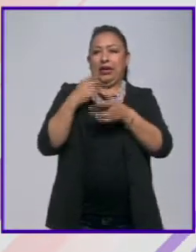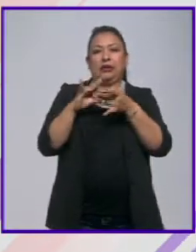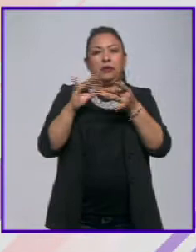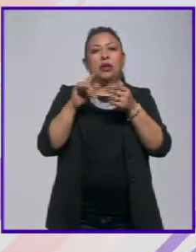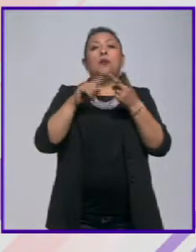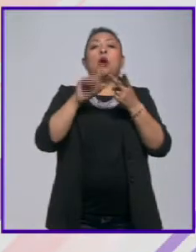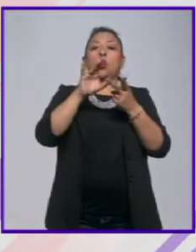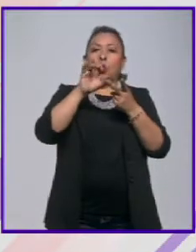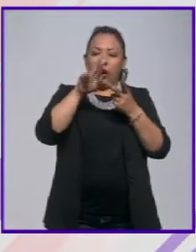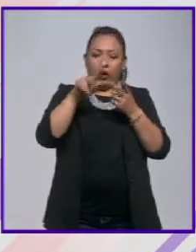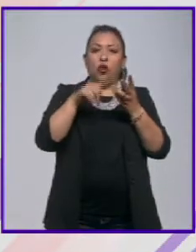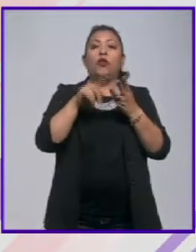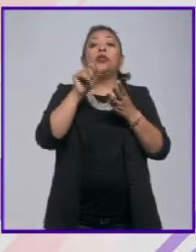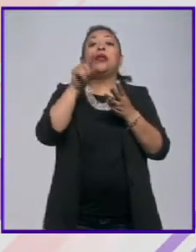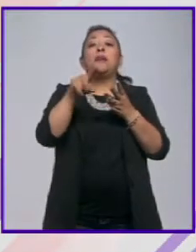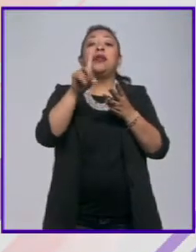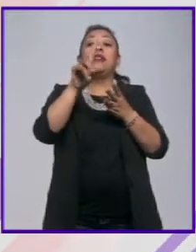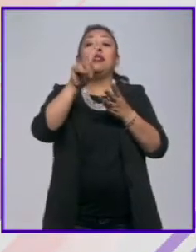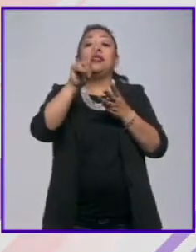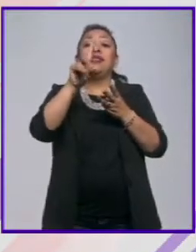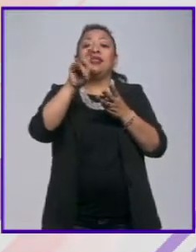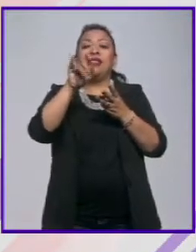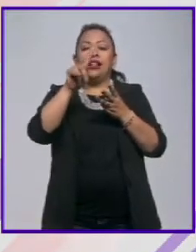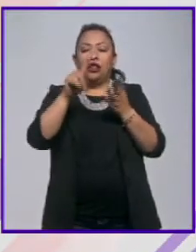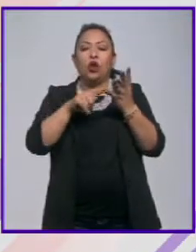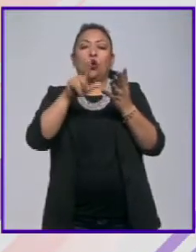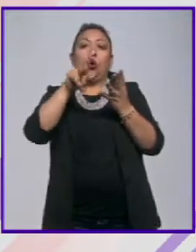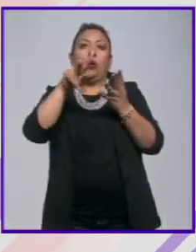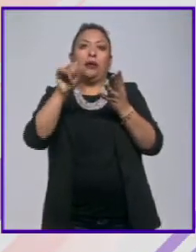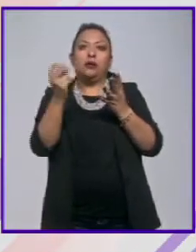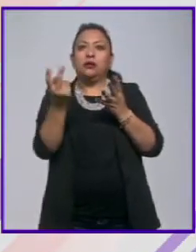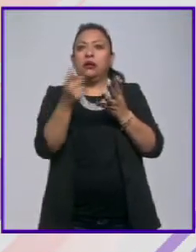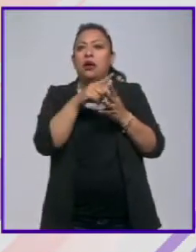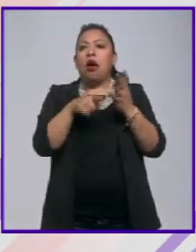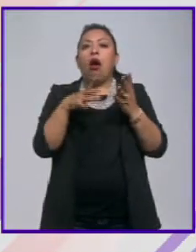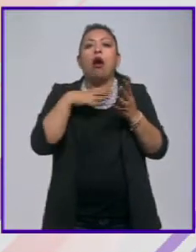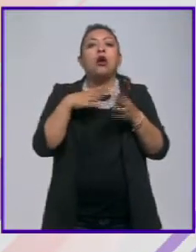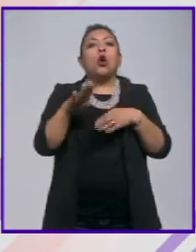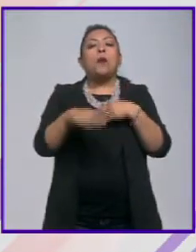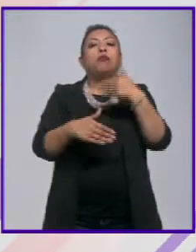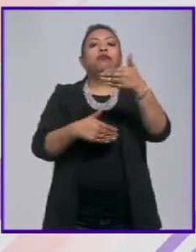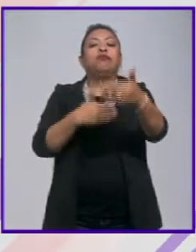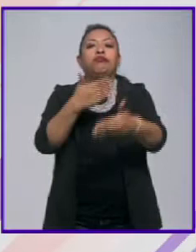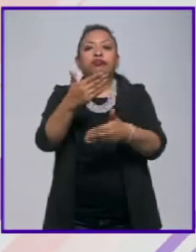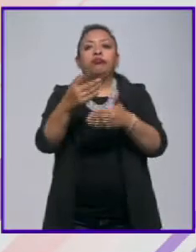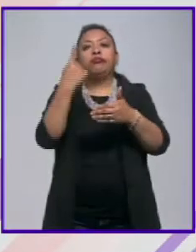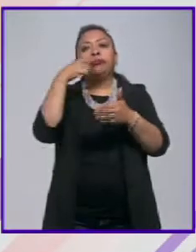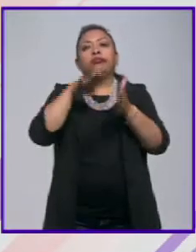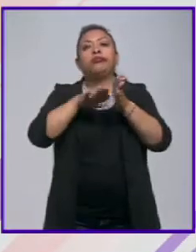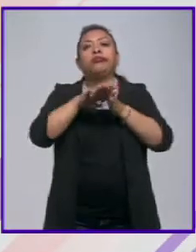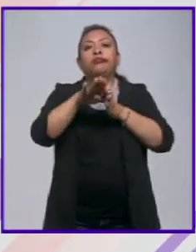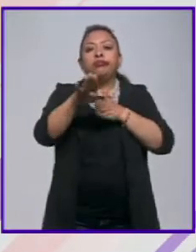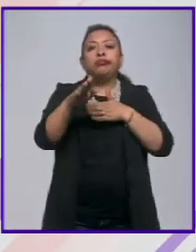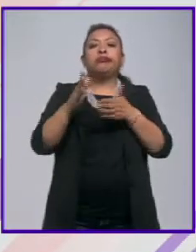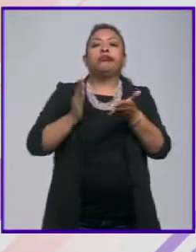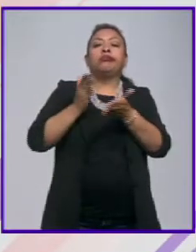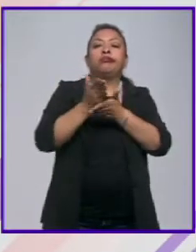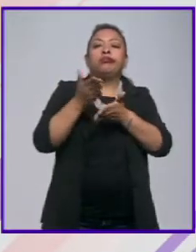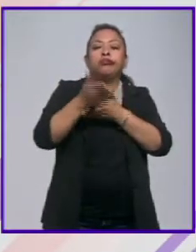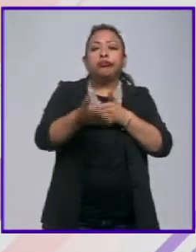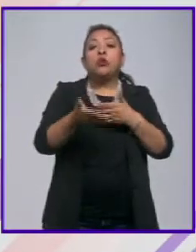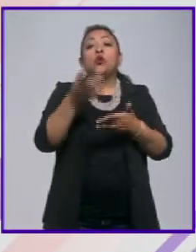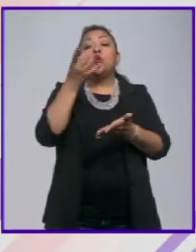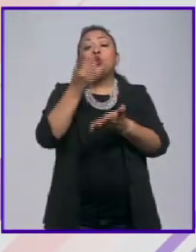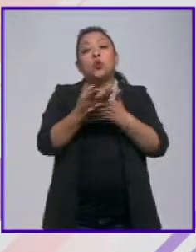de Cuarón, pero también veíamos a ella del Toro y a Lubezki haciendo este camino, allanando precisamente la brecha,